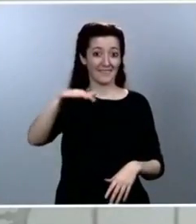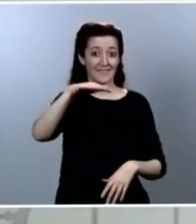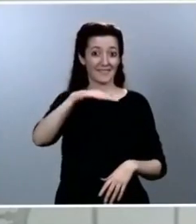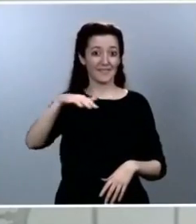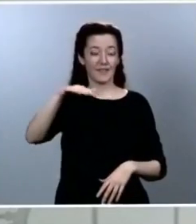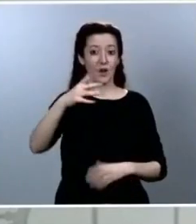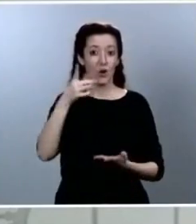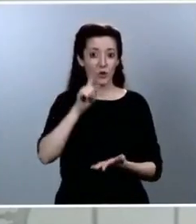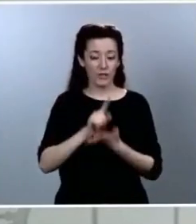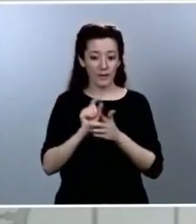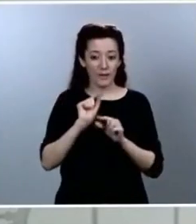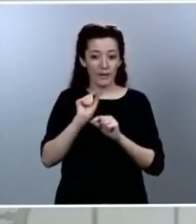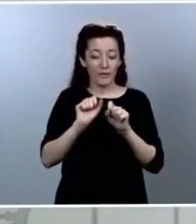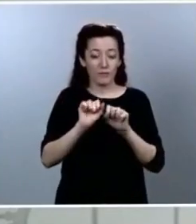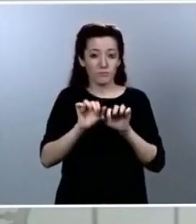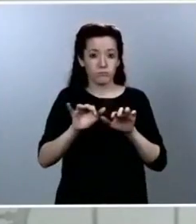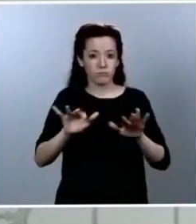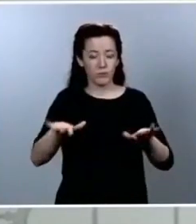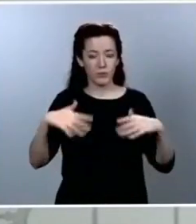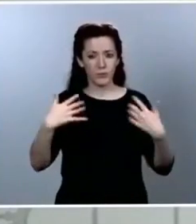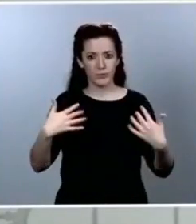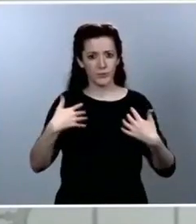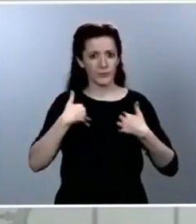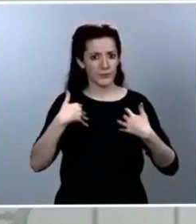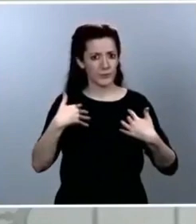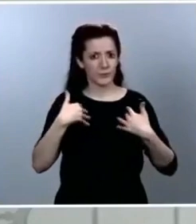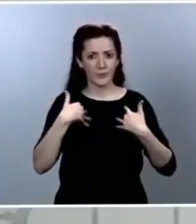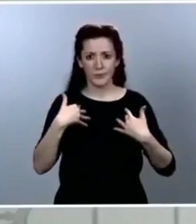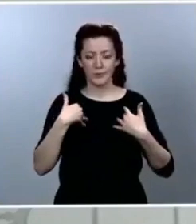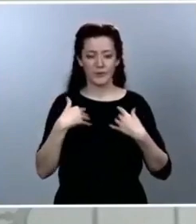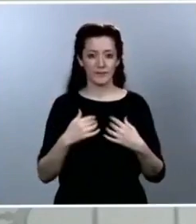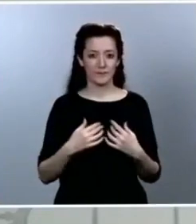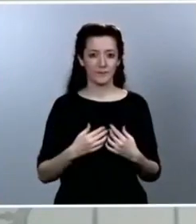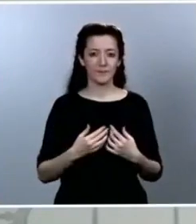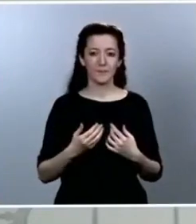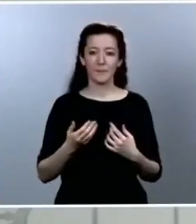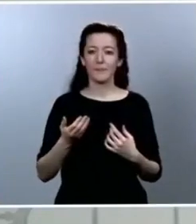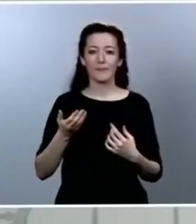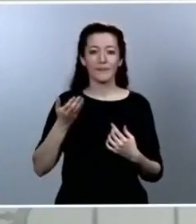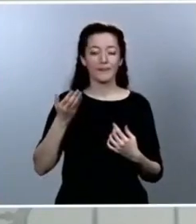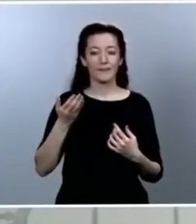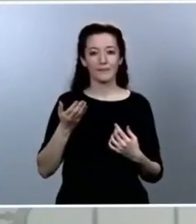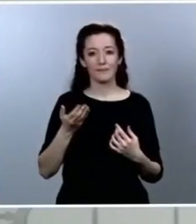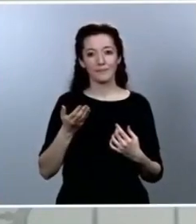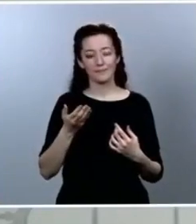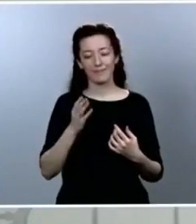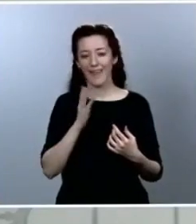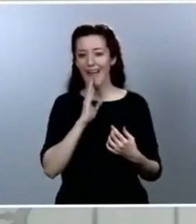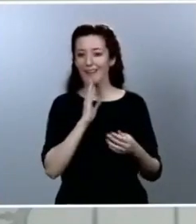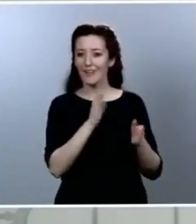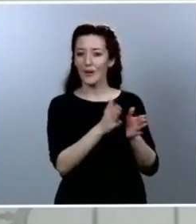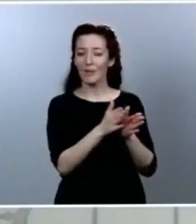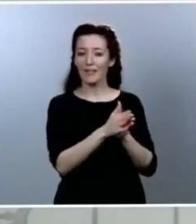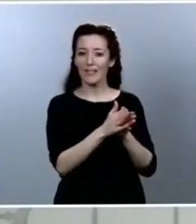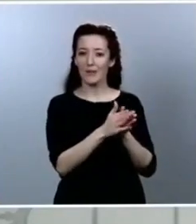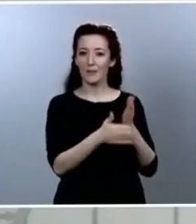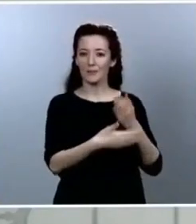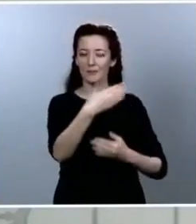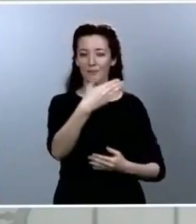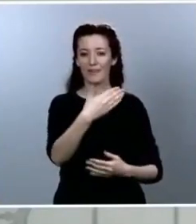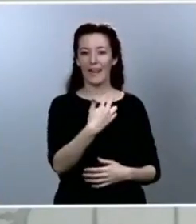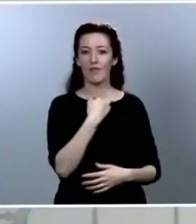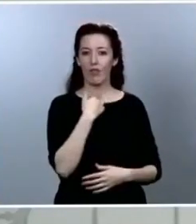Por eso es tan importante no solamente mirar, como decía antes en respuesta a su colega de La Voz de Galicia, no solamente es importante